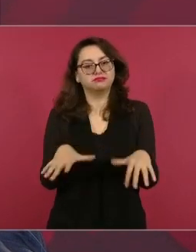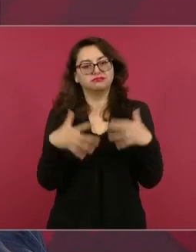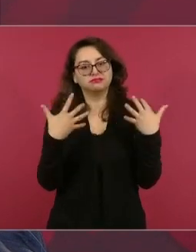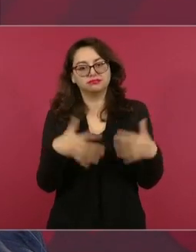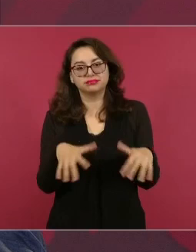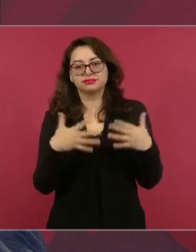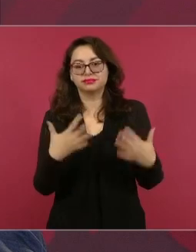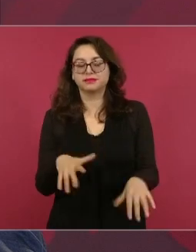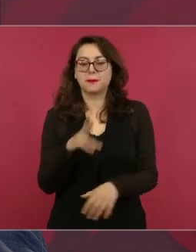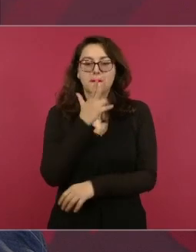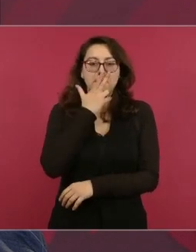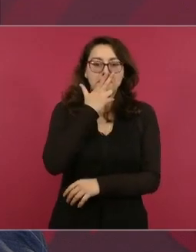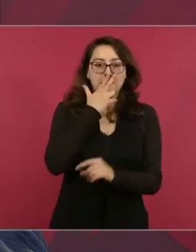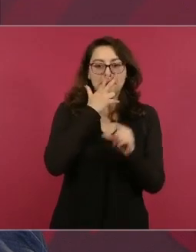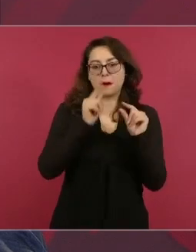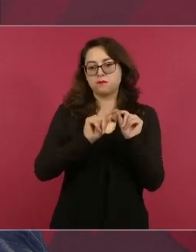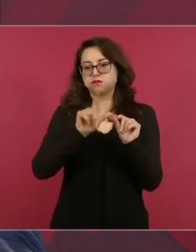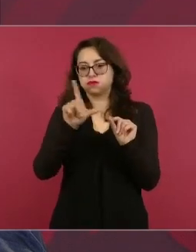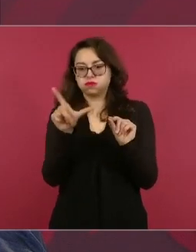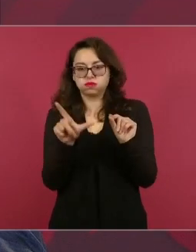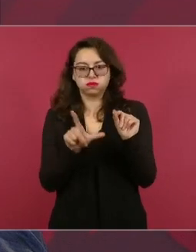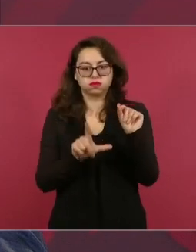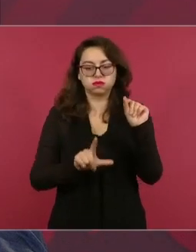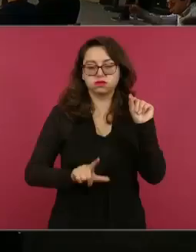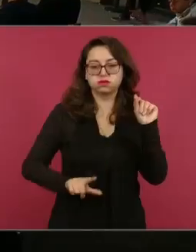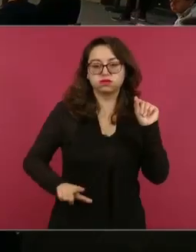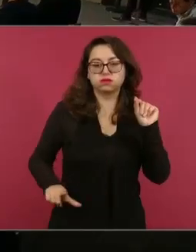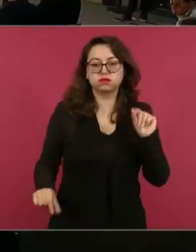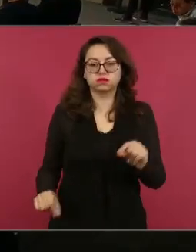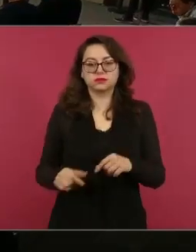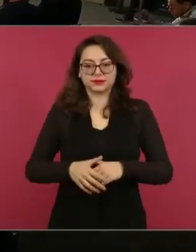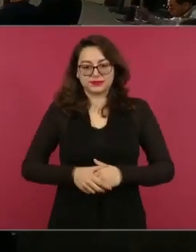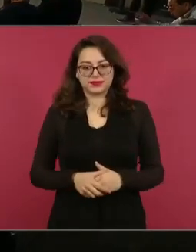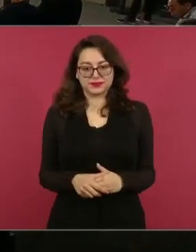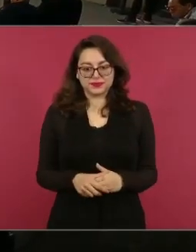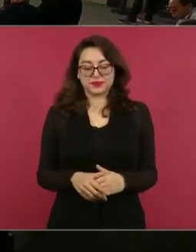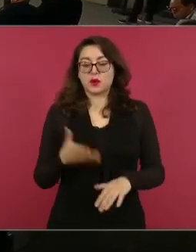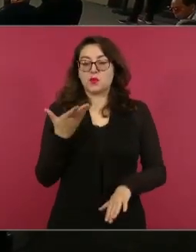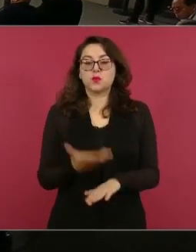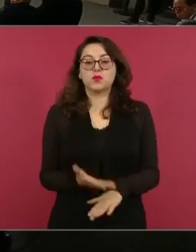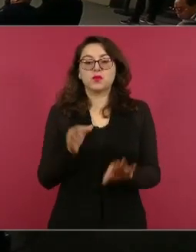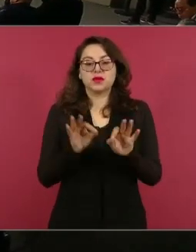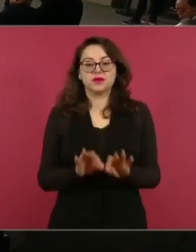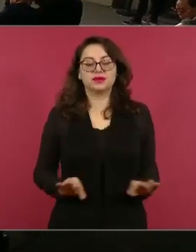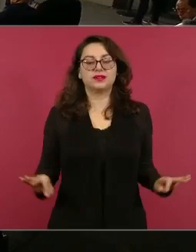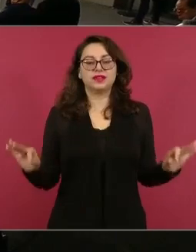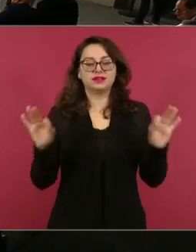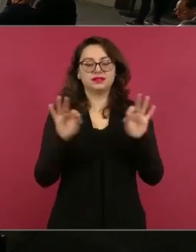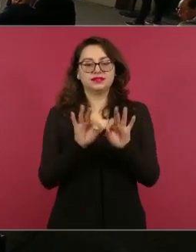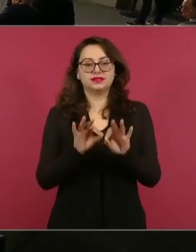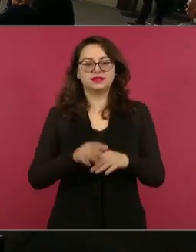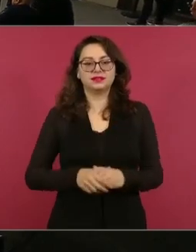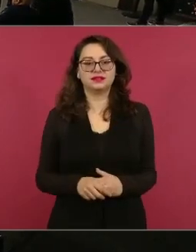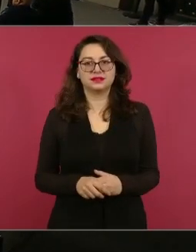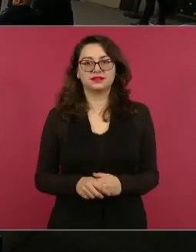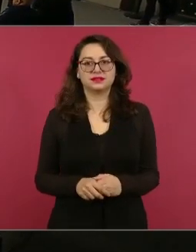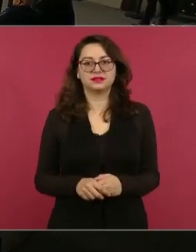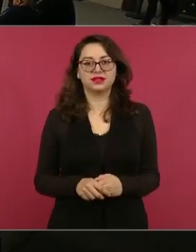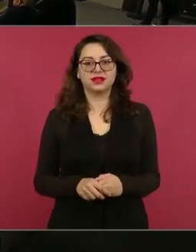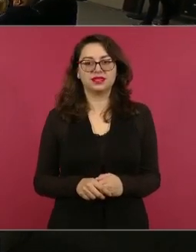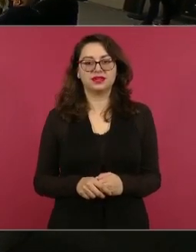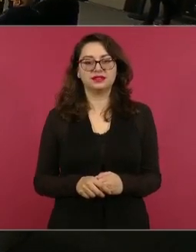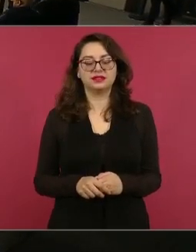país. Es una labor importantísima, es